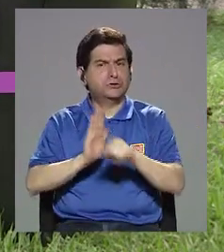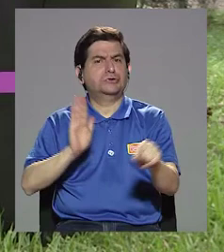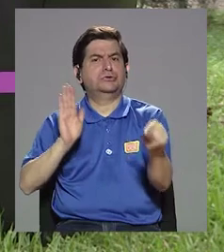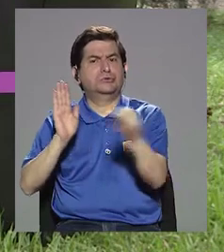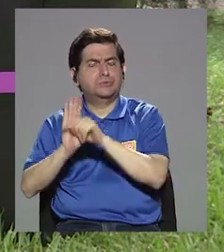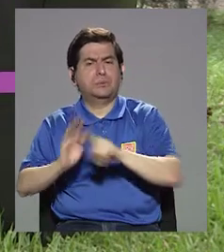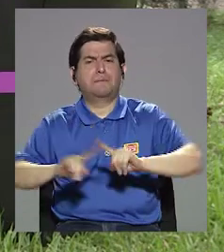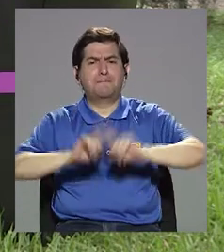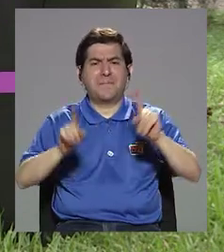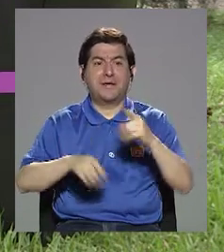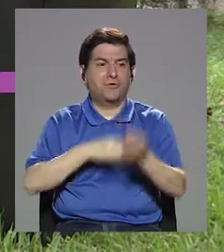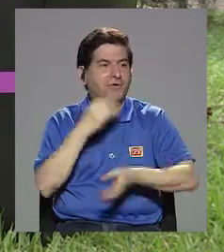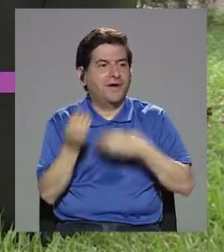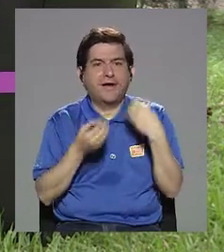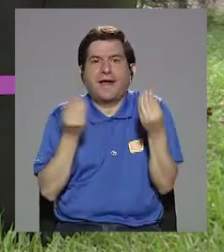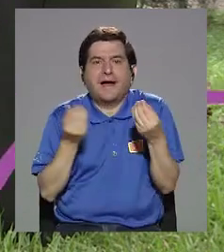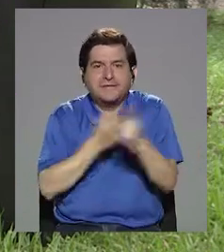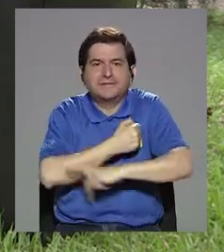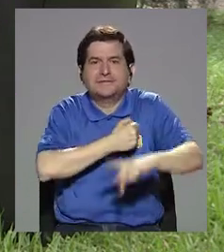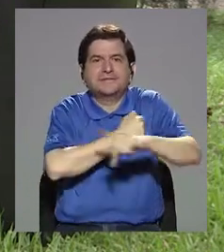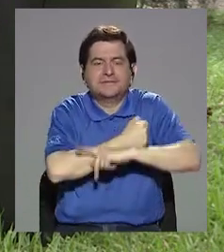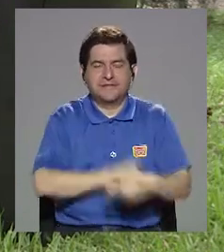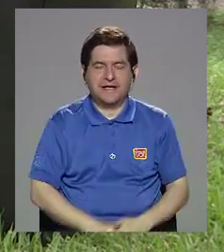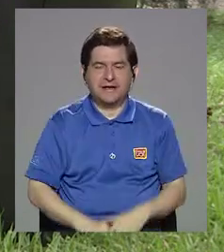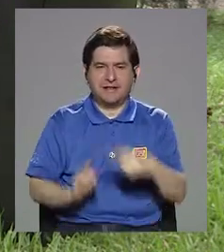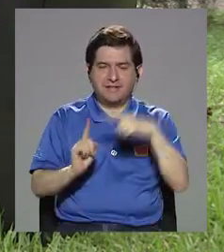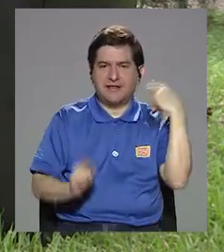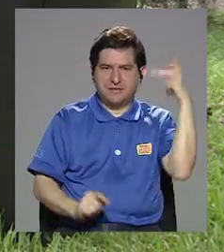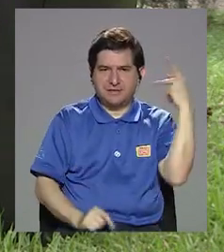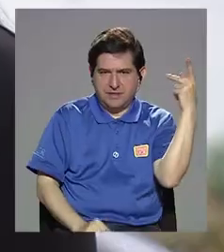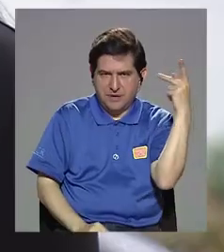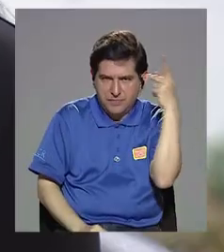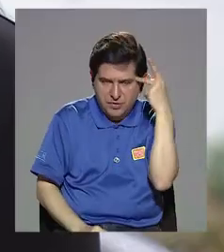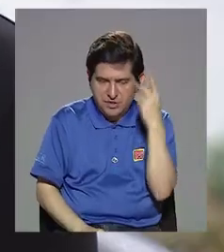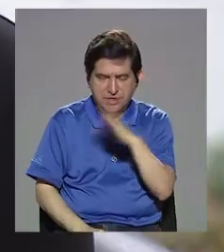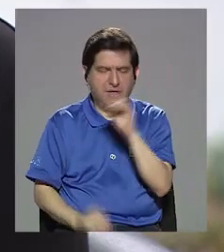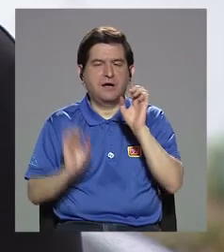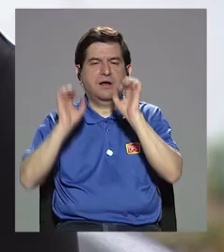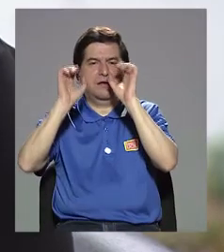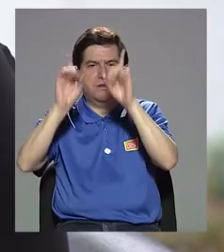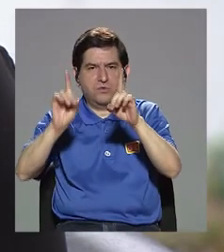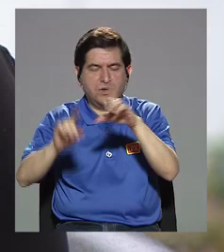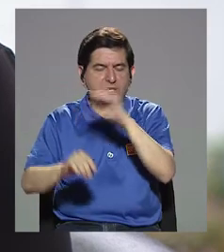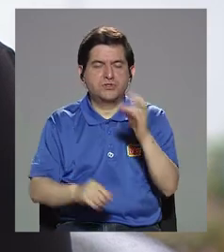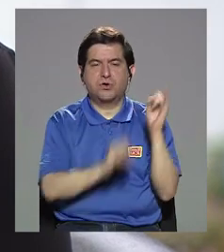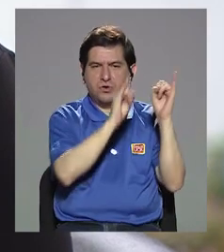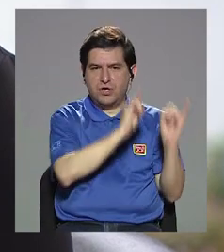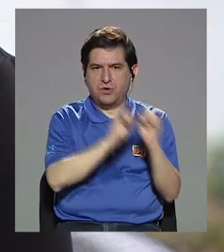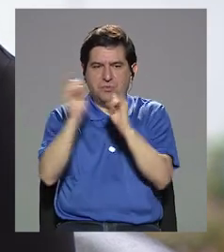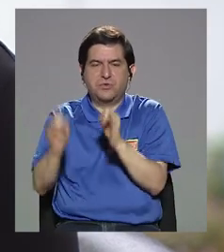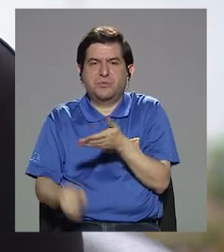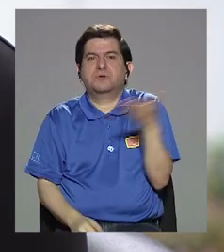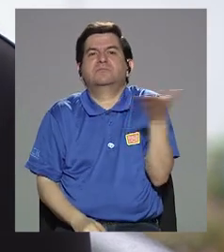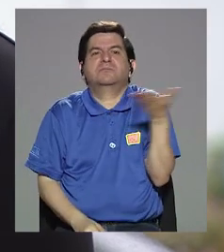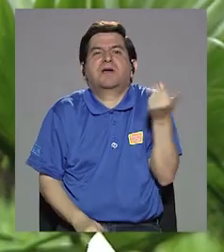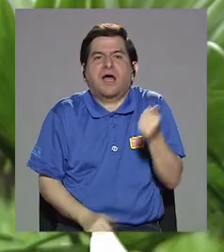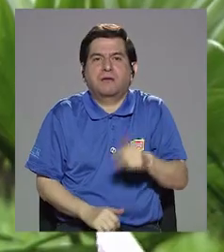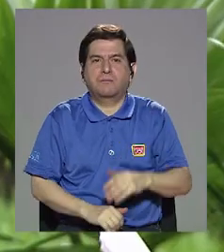negativos, pero ¿qué tenemos que hacer a nivel país, a nivel político, a nivel educativo y a nivel individual?